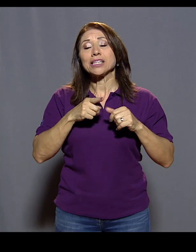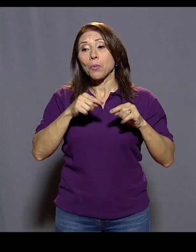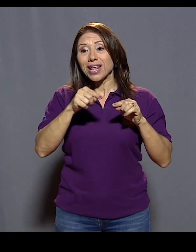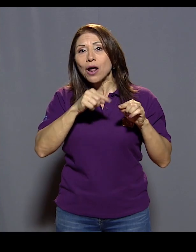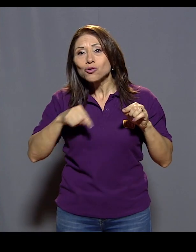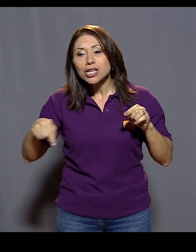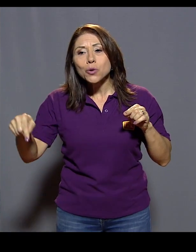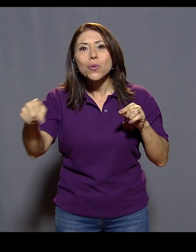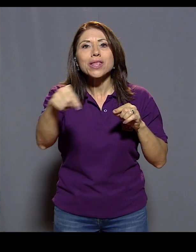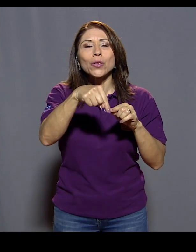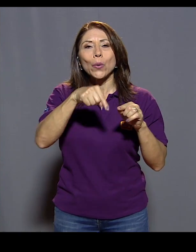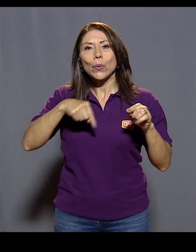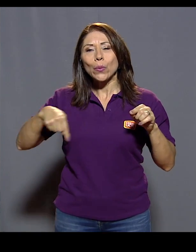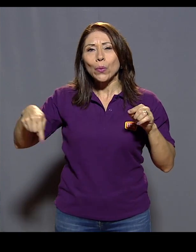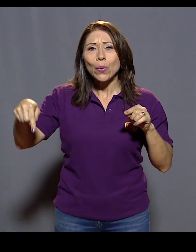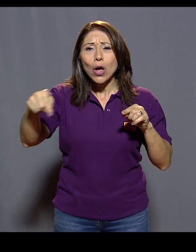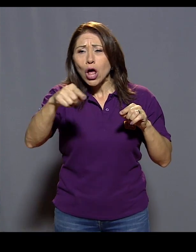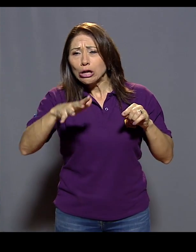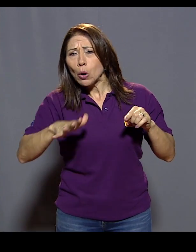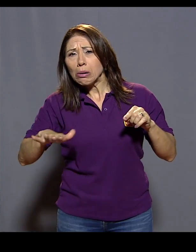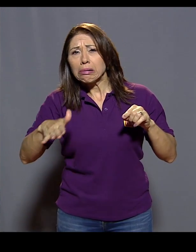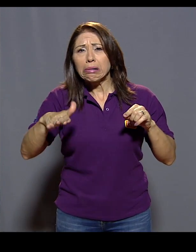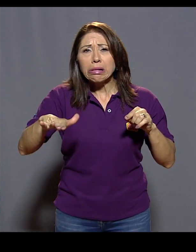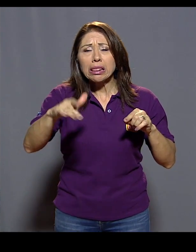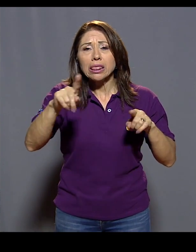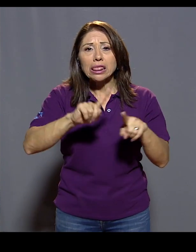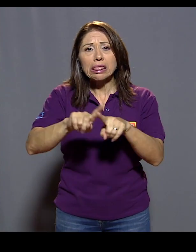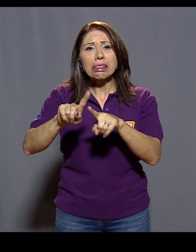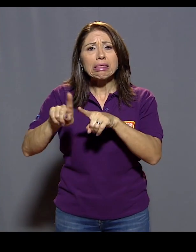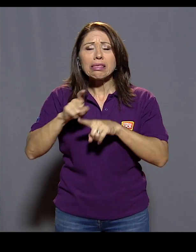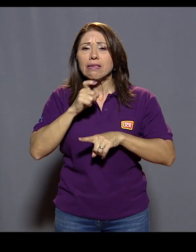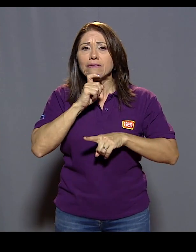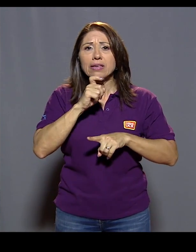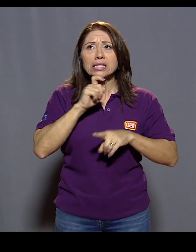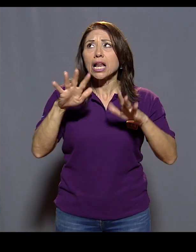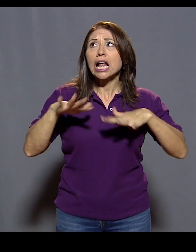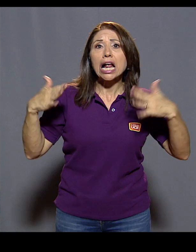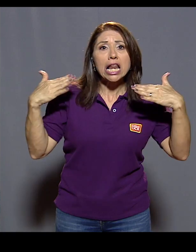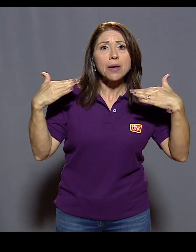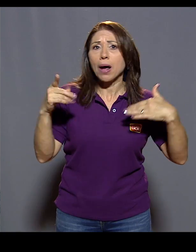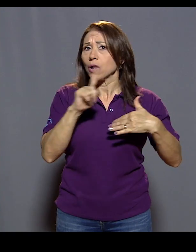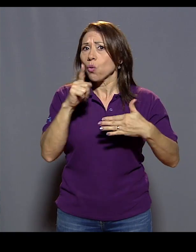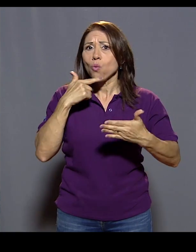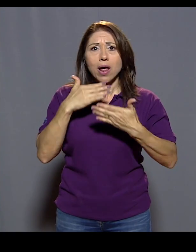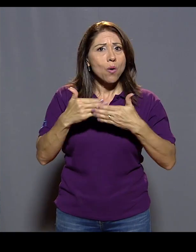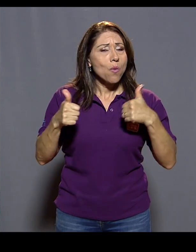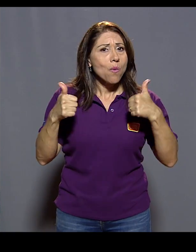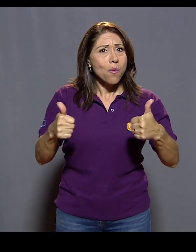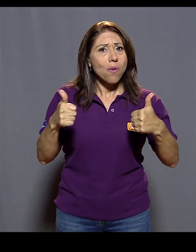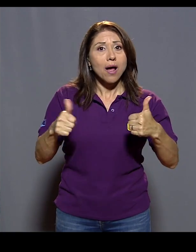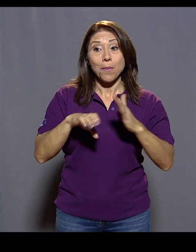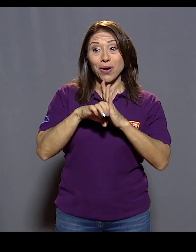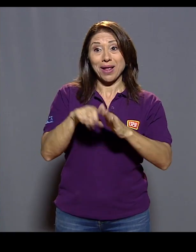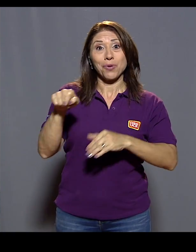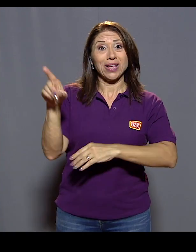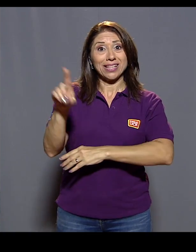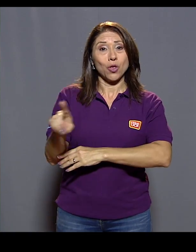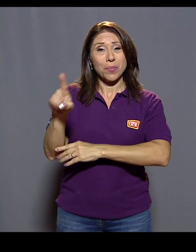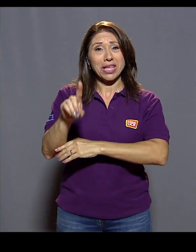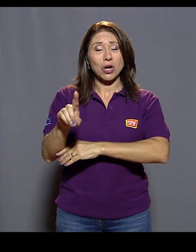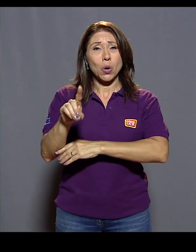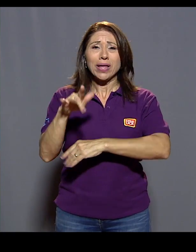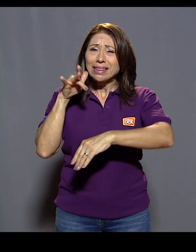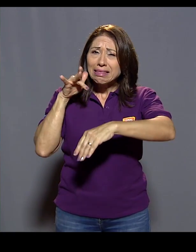ejemplo ese domingo el sol salió temprano y se tuvo que correr también con eso, con las condiciones climatológicas.